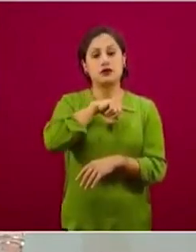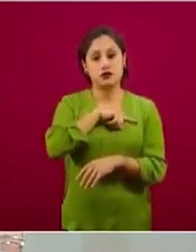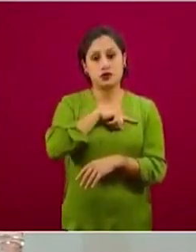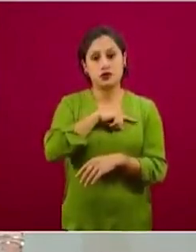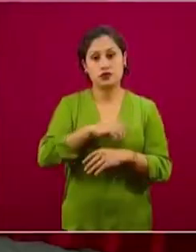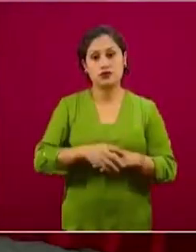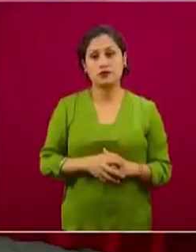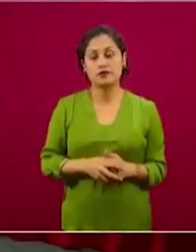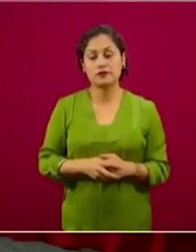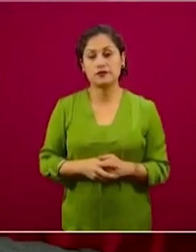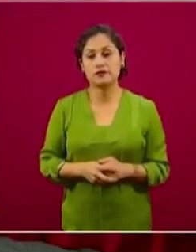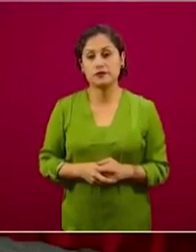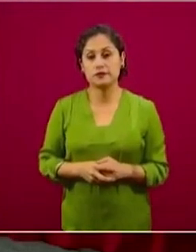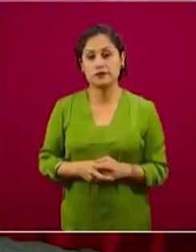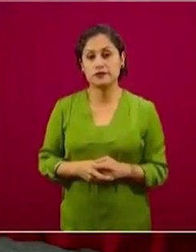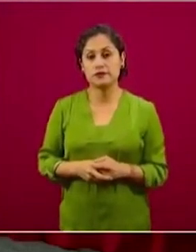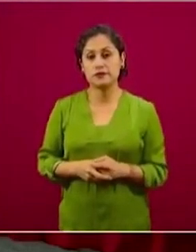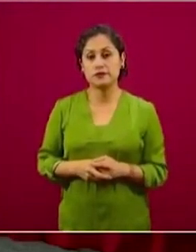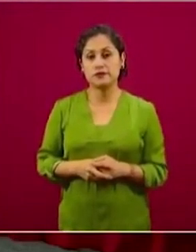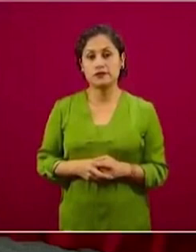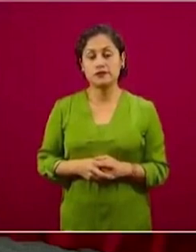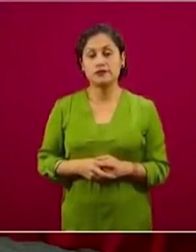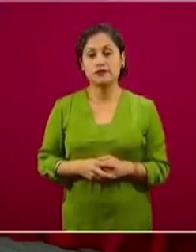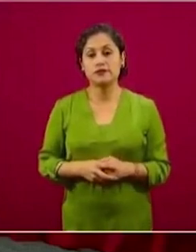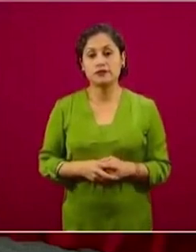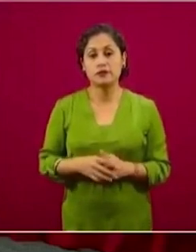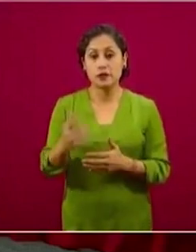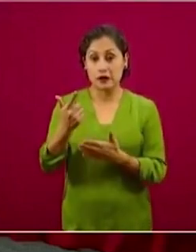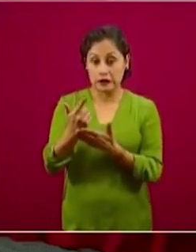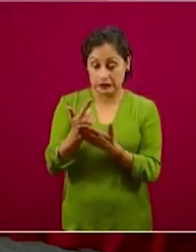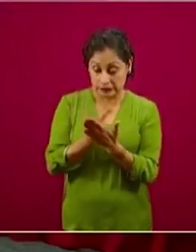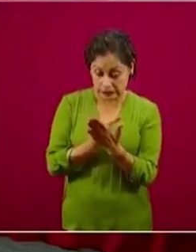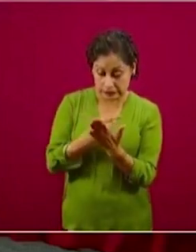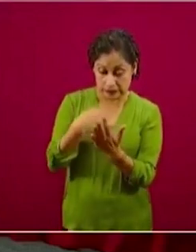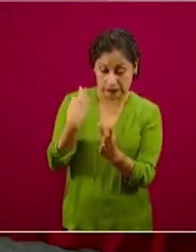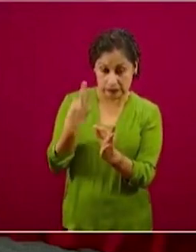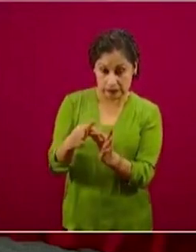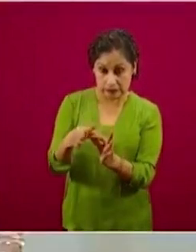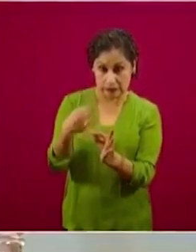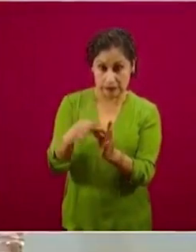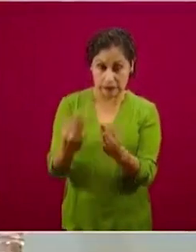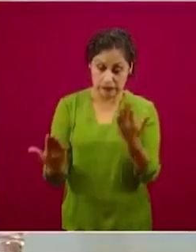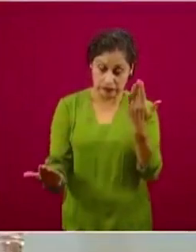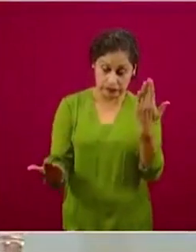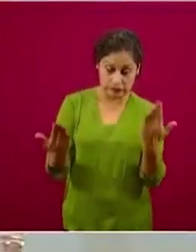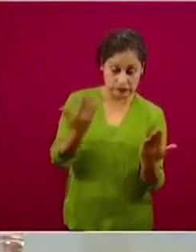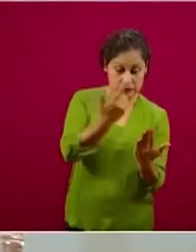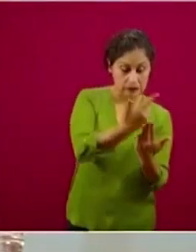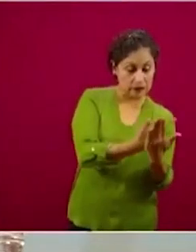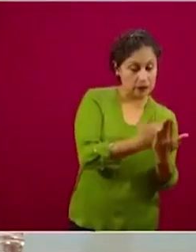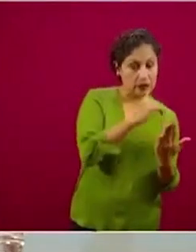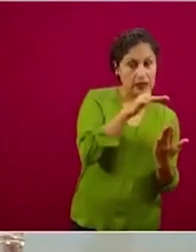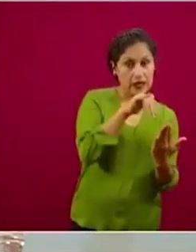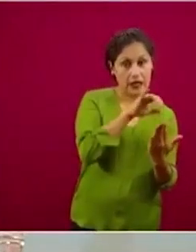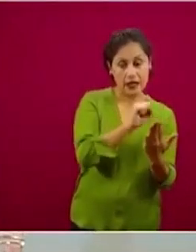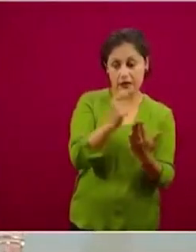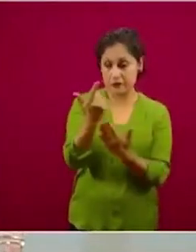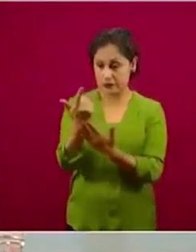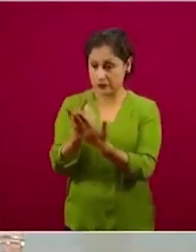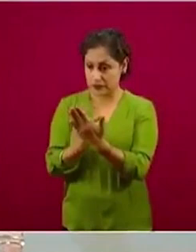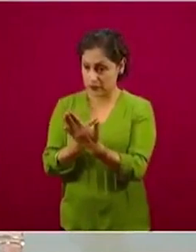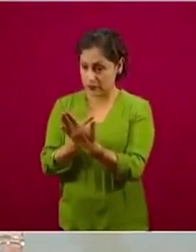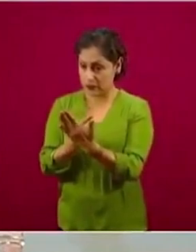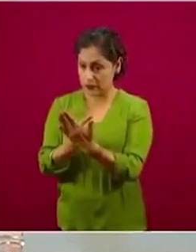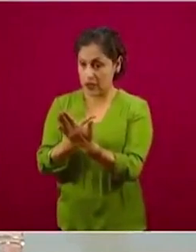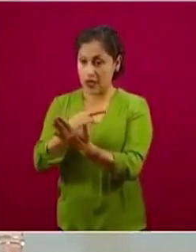domingo, cotejar las bases de datos de un crédito y del otro, de manera que solamente vamos a entregar un